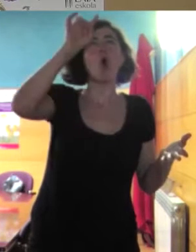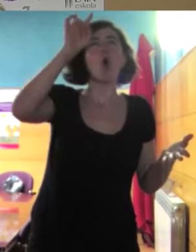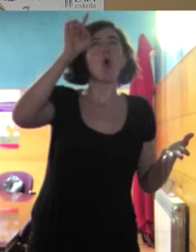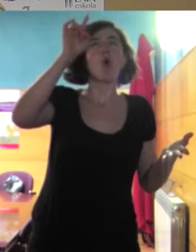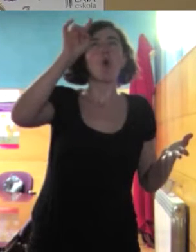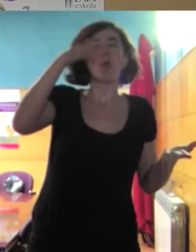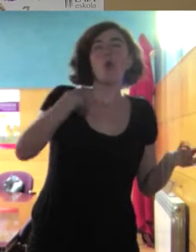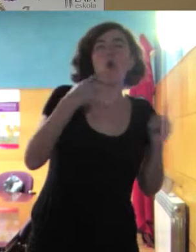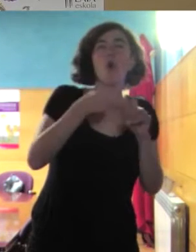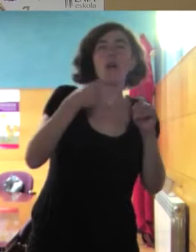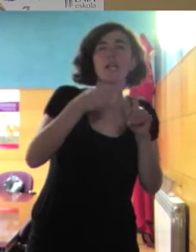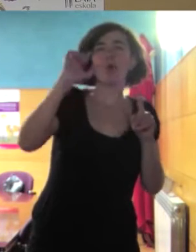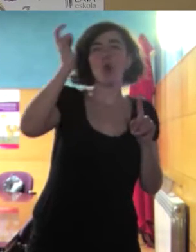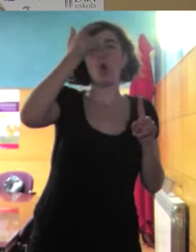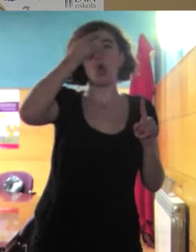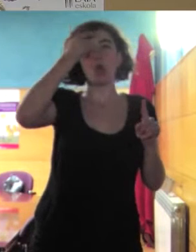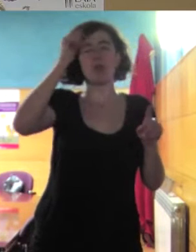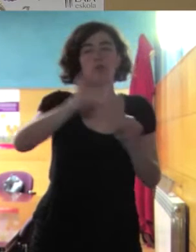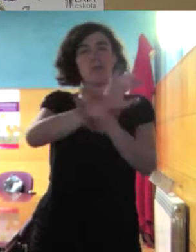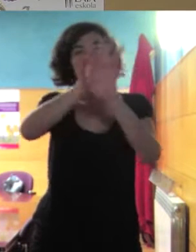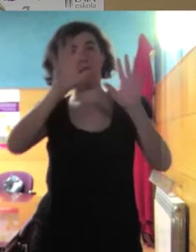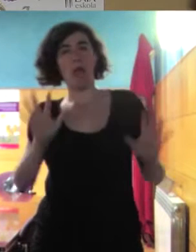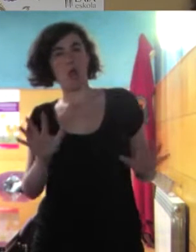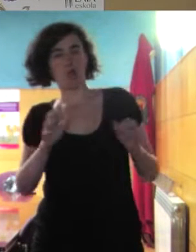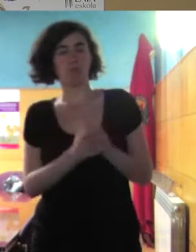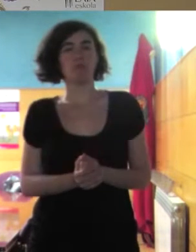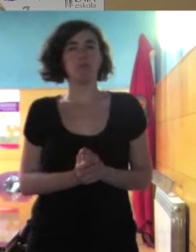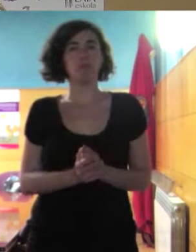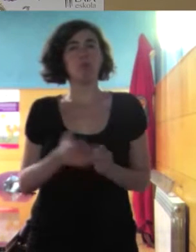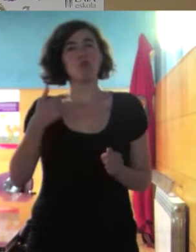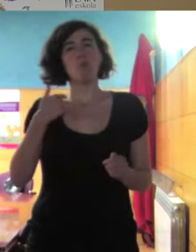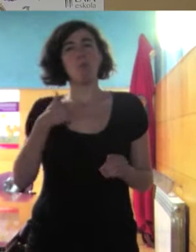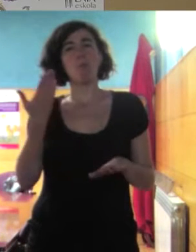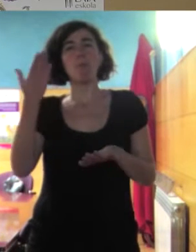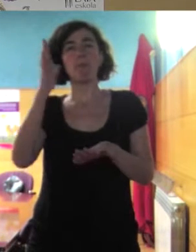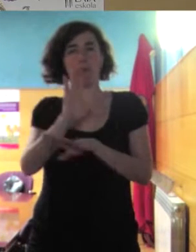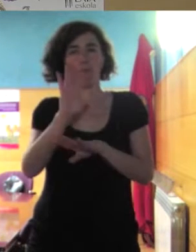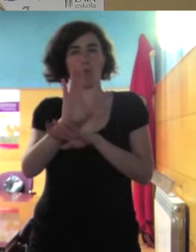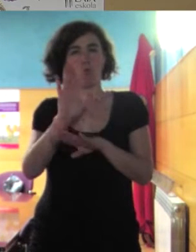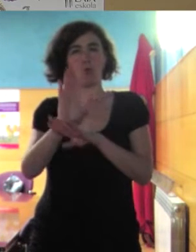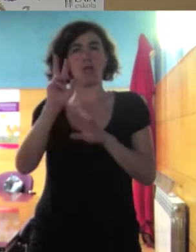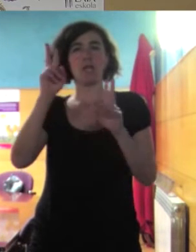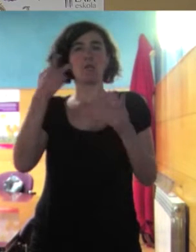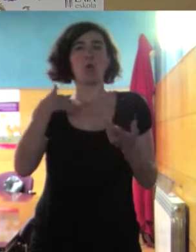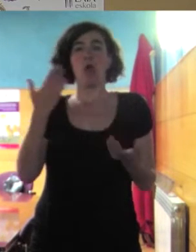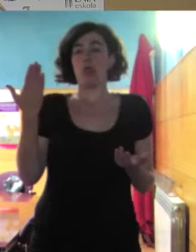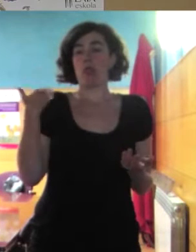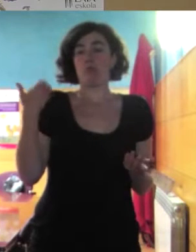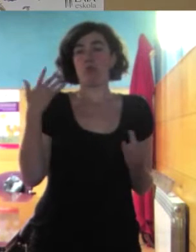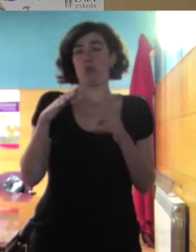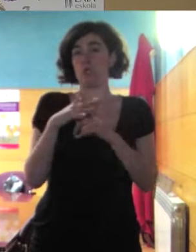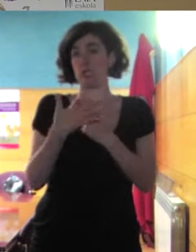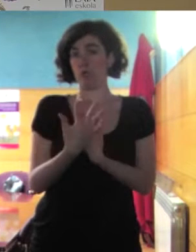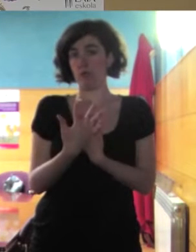tenemos cómo solventamos los conflictos y os propongo una reflexión sobre un caso reciente que es